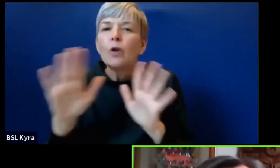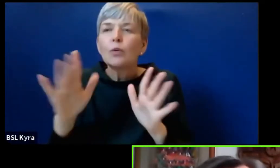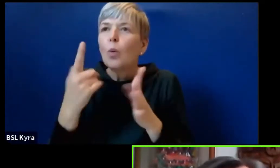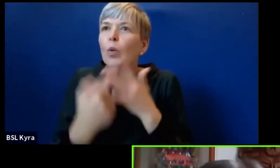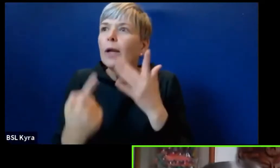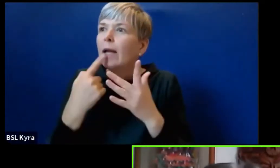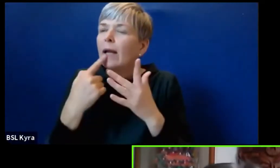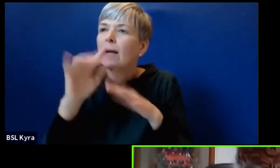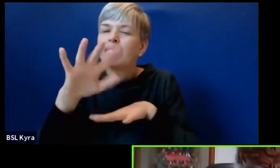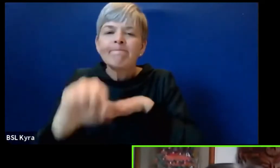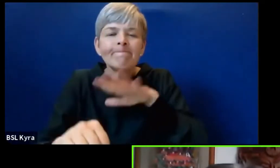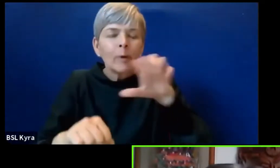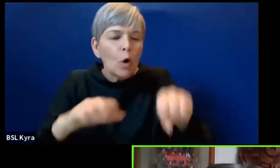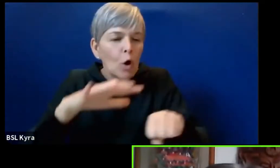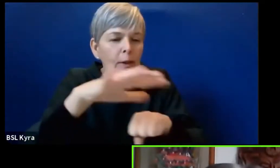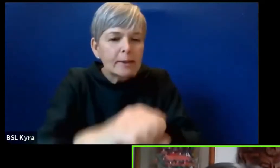pero desde los pueblos?